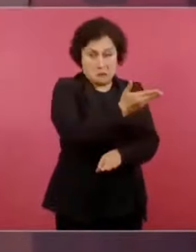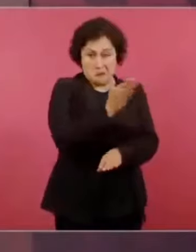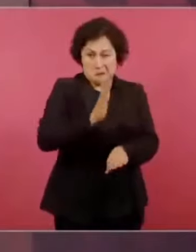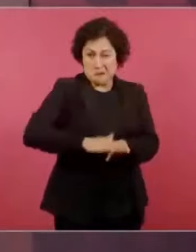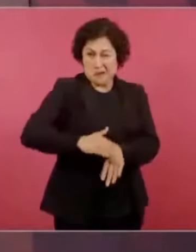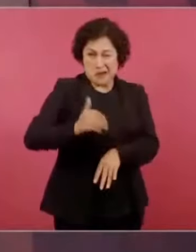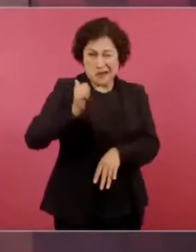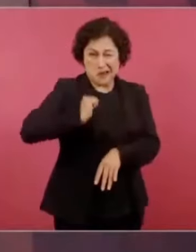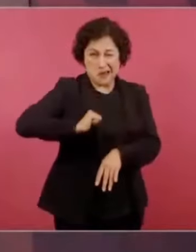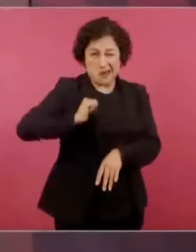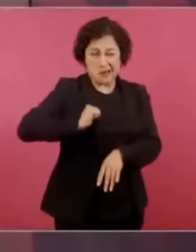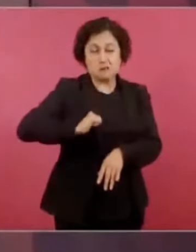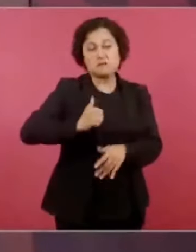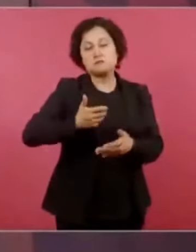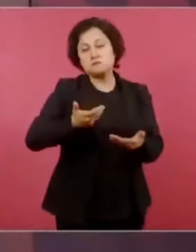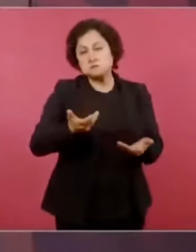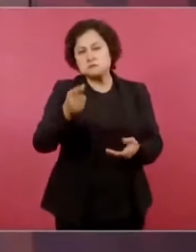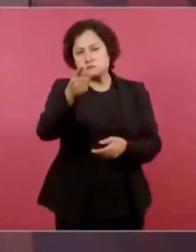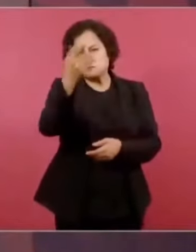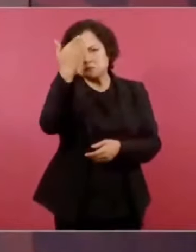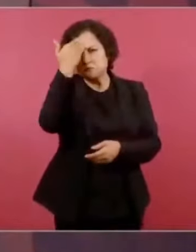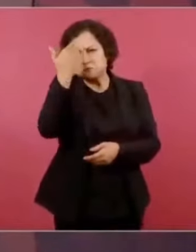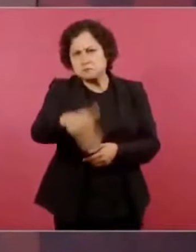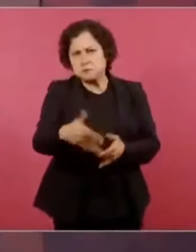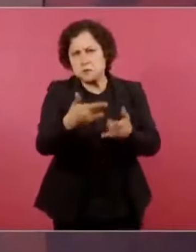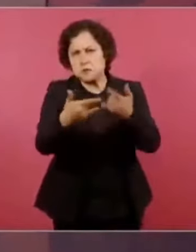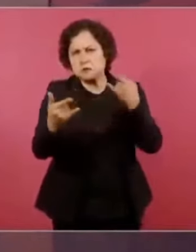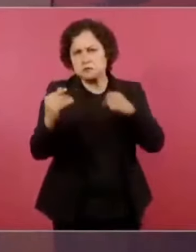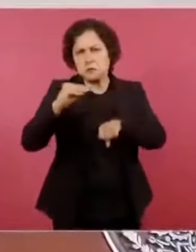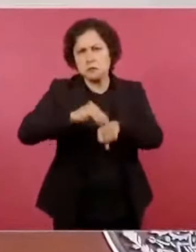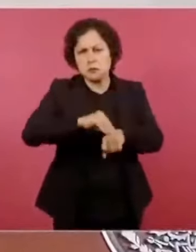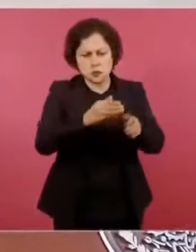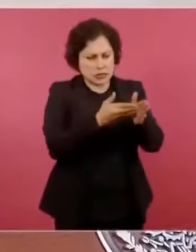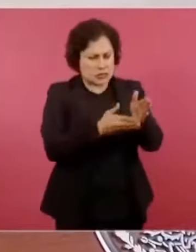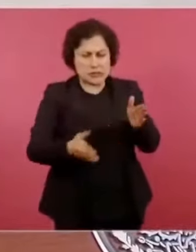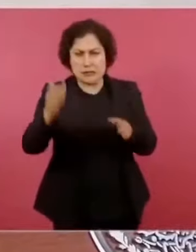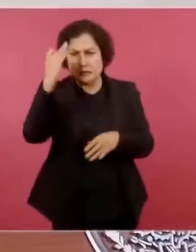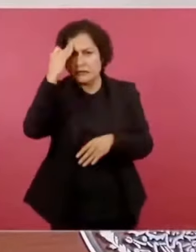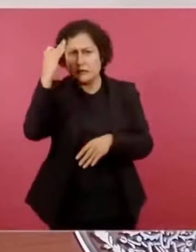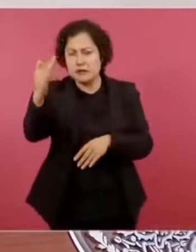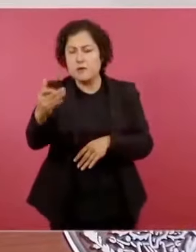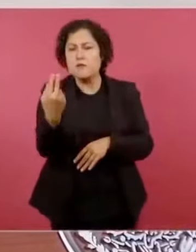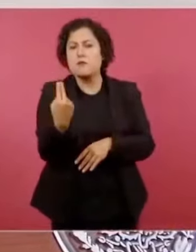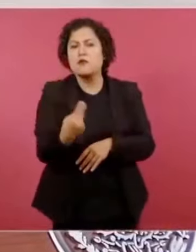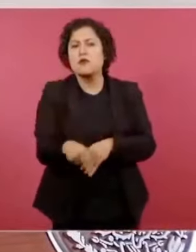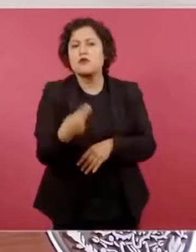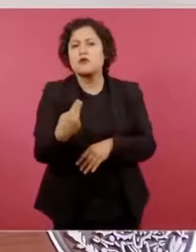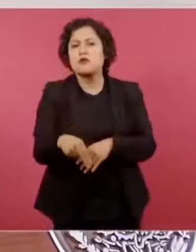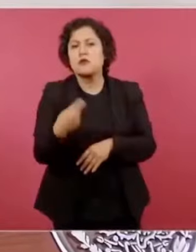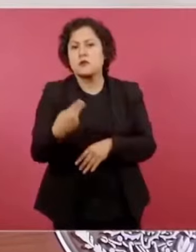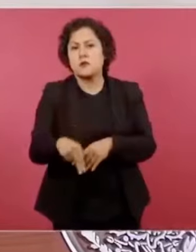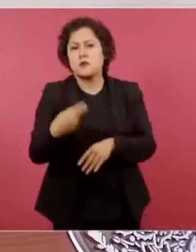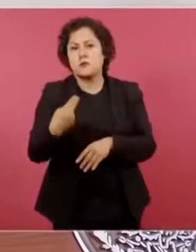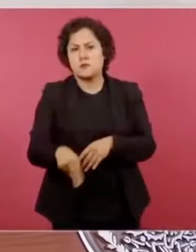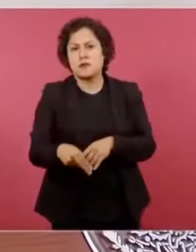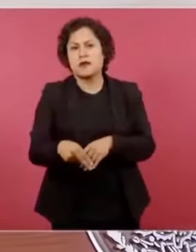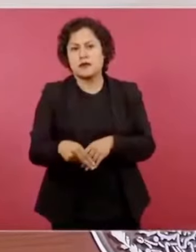en el periodo conocido como el del desarrollo estabilizador,